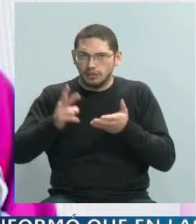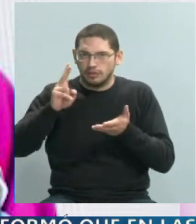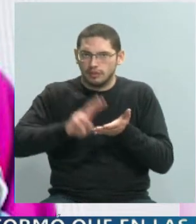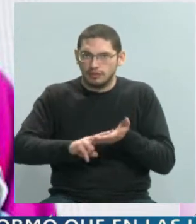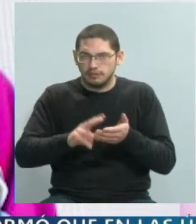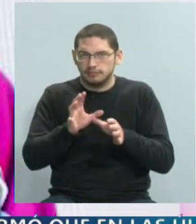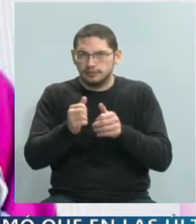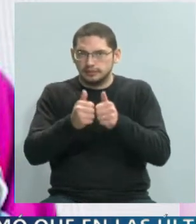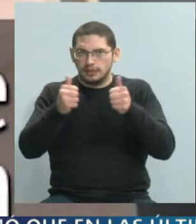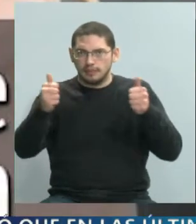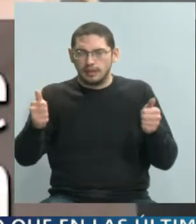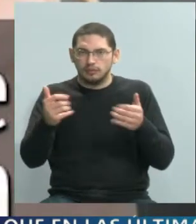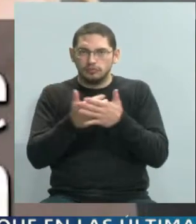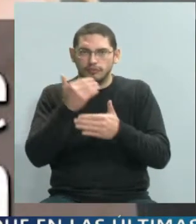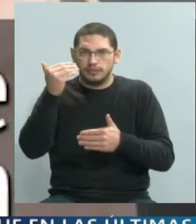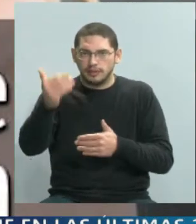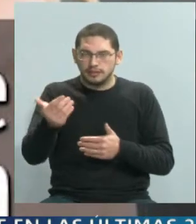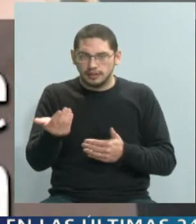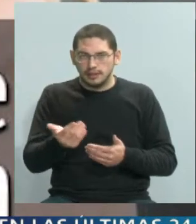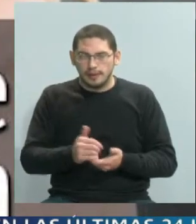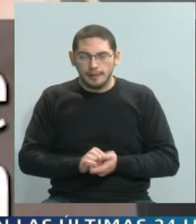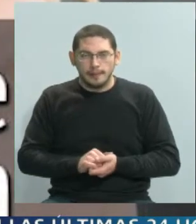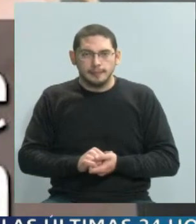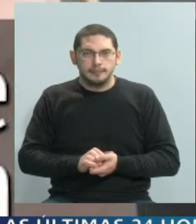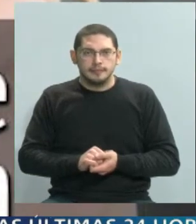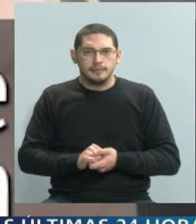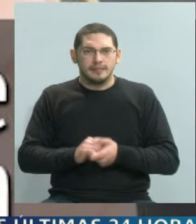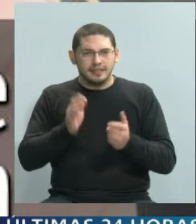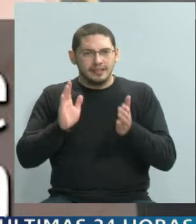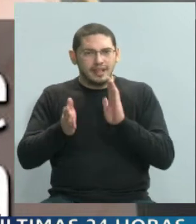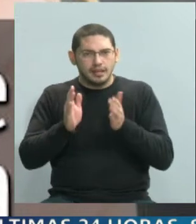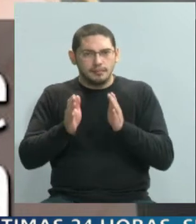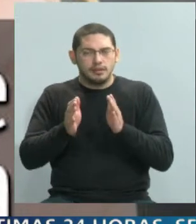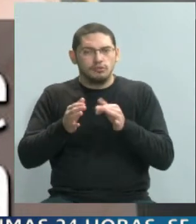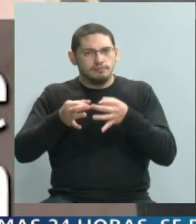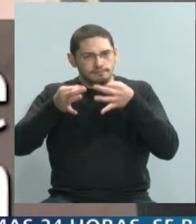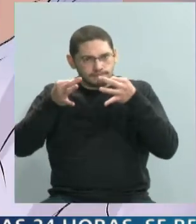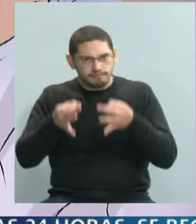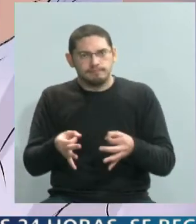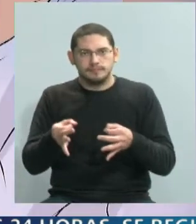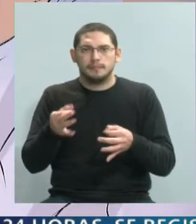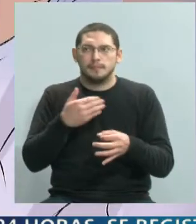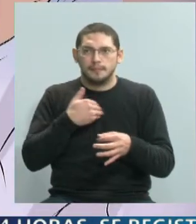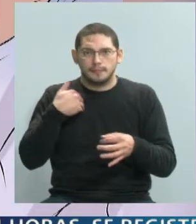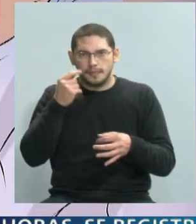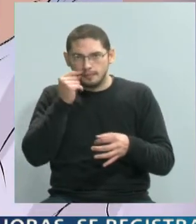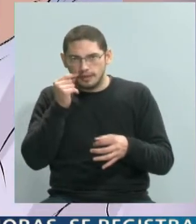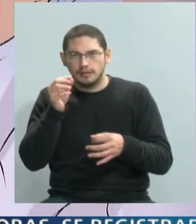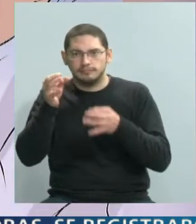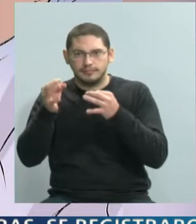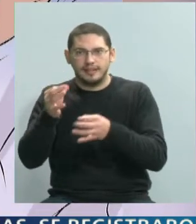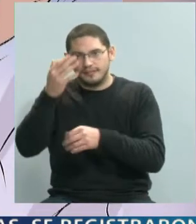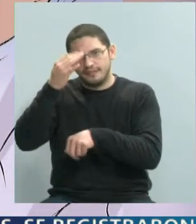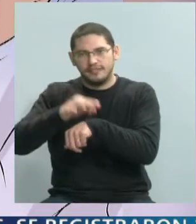no hay un, o se está discutiendo recién, un tratamiento específico para las mamás o los papás Munchausen.